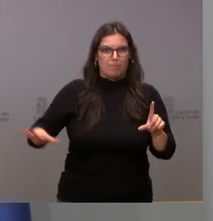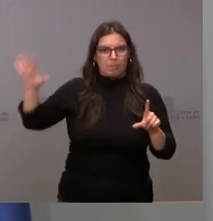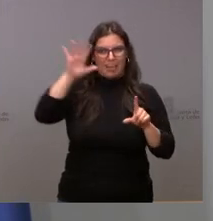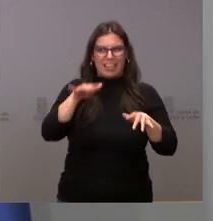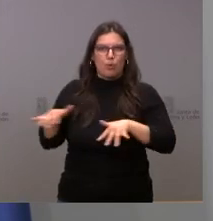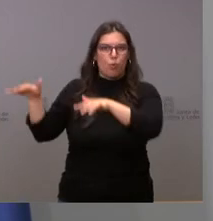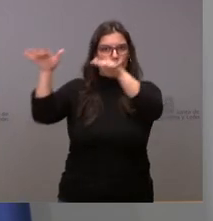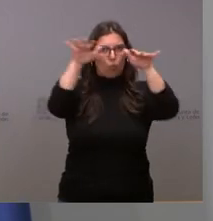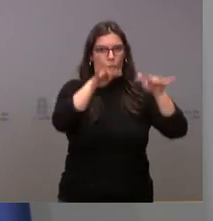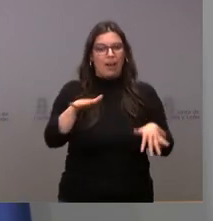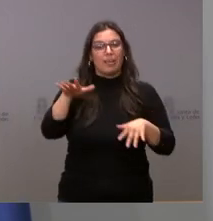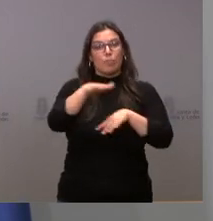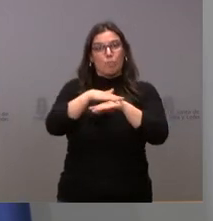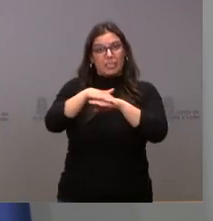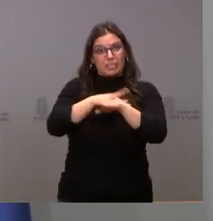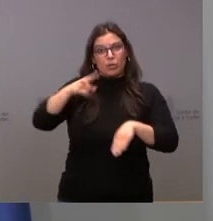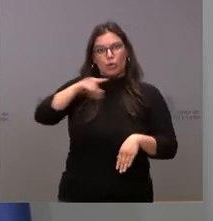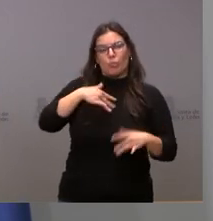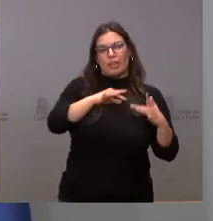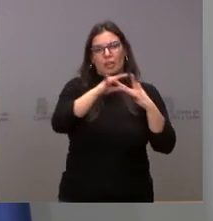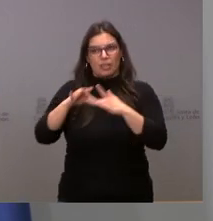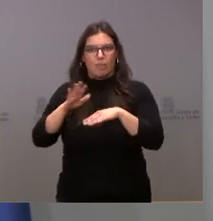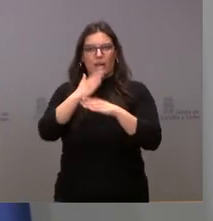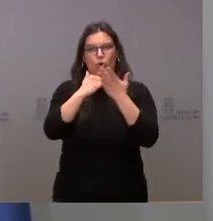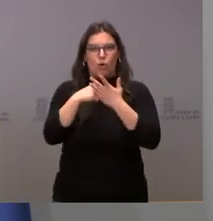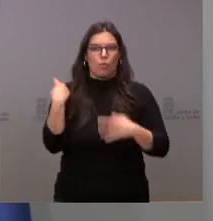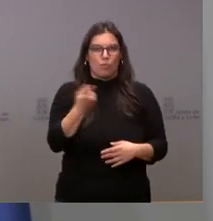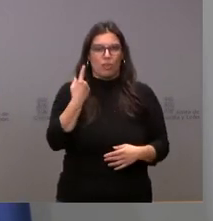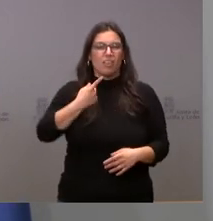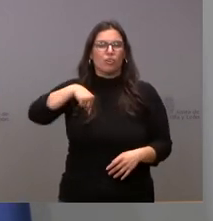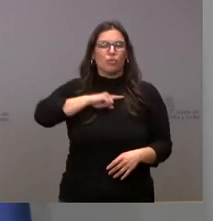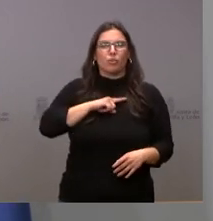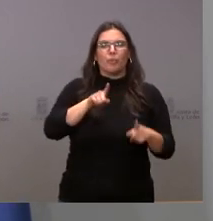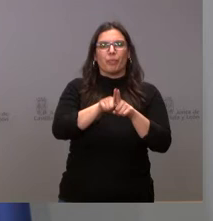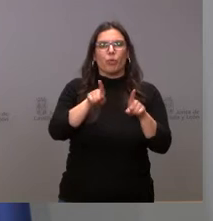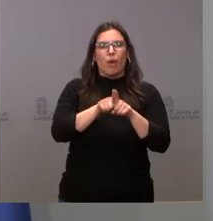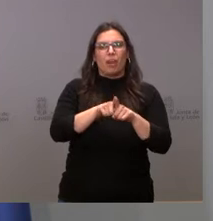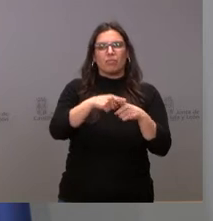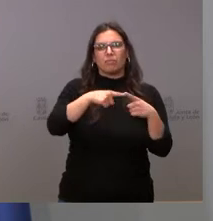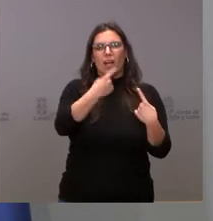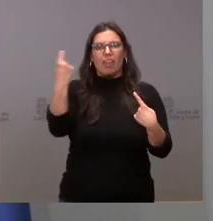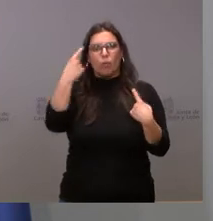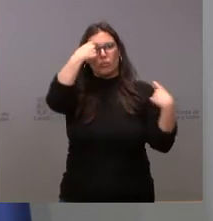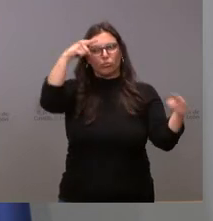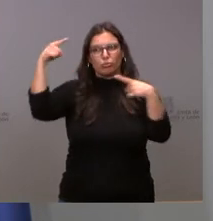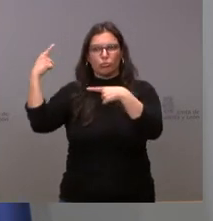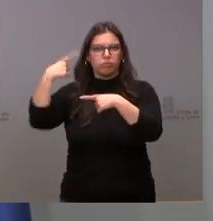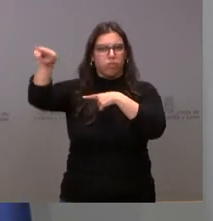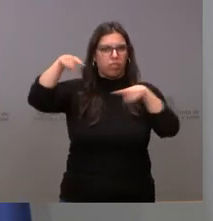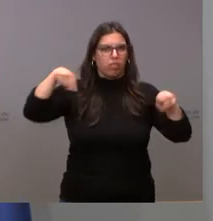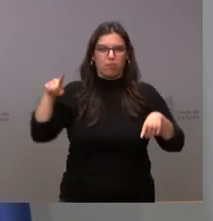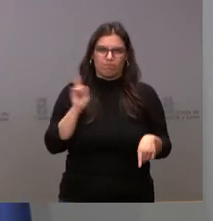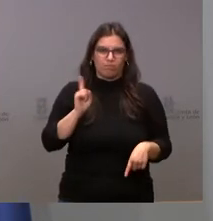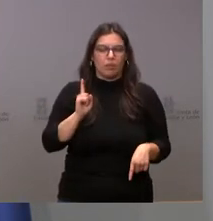Ministerio pudiera liderar ese acuerdo entre las distintas comunidades autónomas. No somos partidarios de que cada comunidad pueda tomar decisiones aisladas y, por tanto,